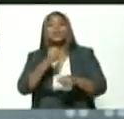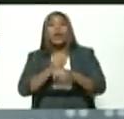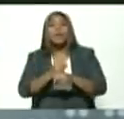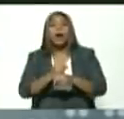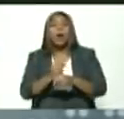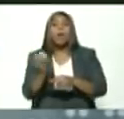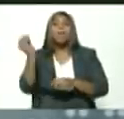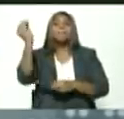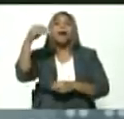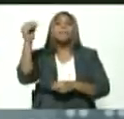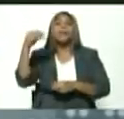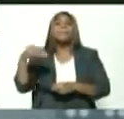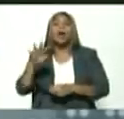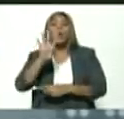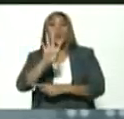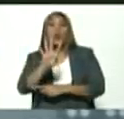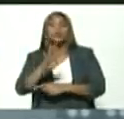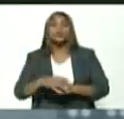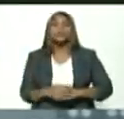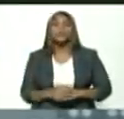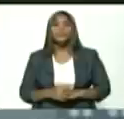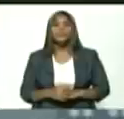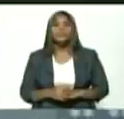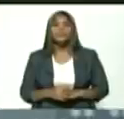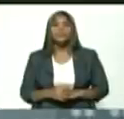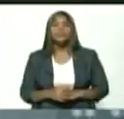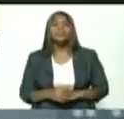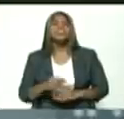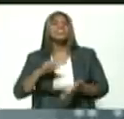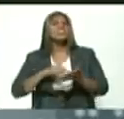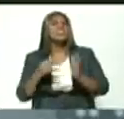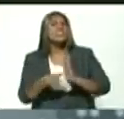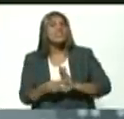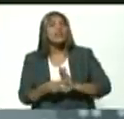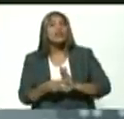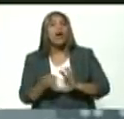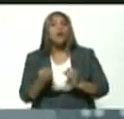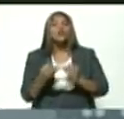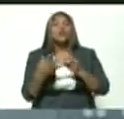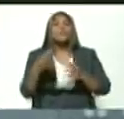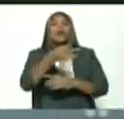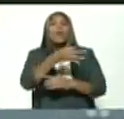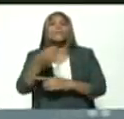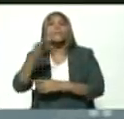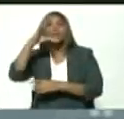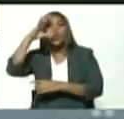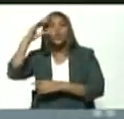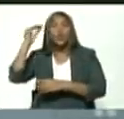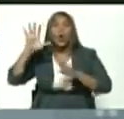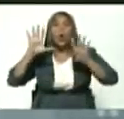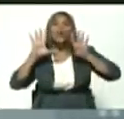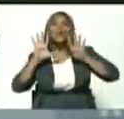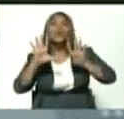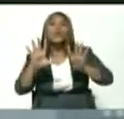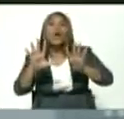agregado cuatro puntos quiere decir que tienen el número perfecto de Dios nueve puntos de